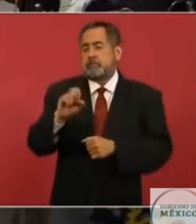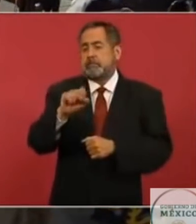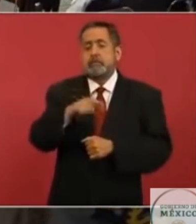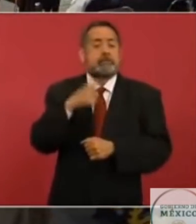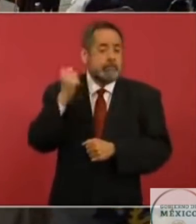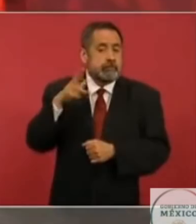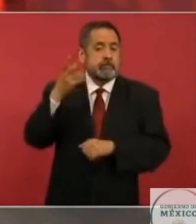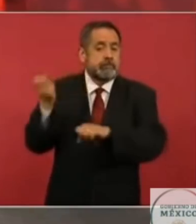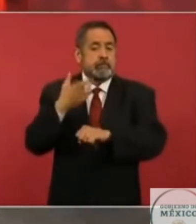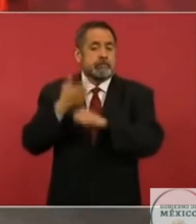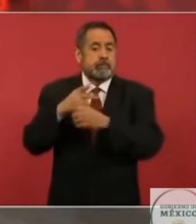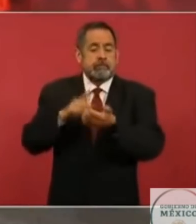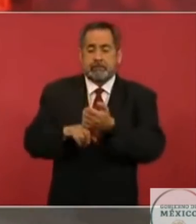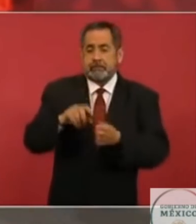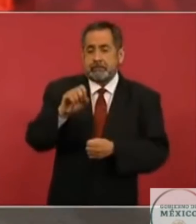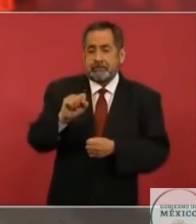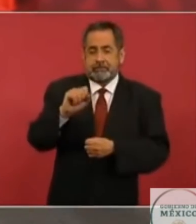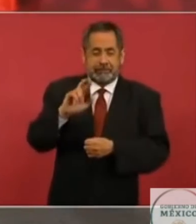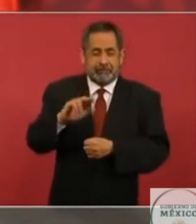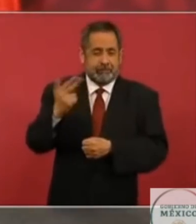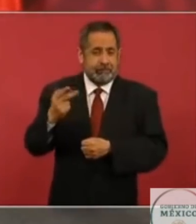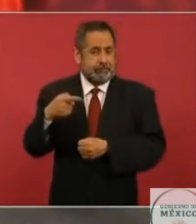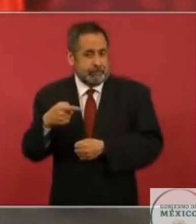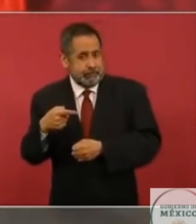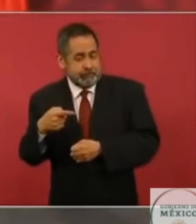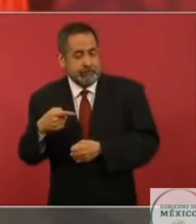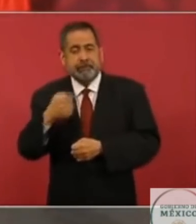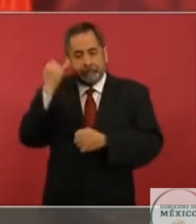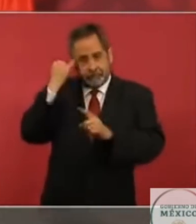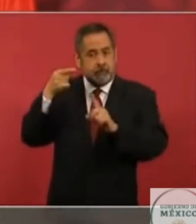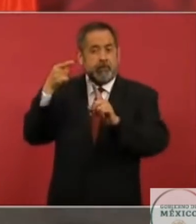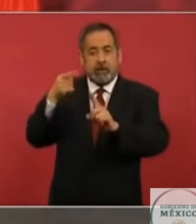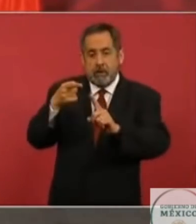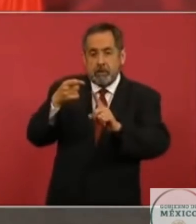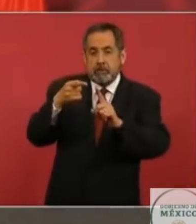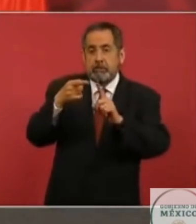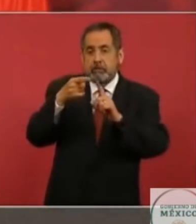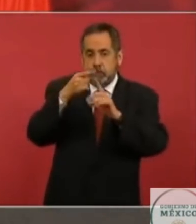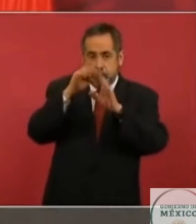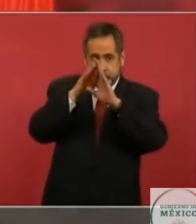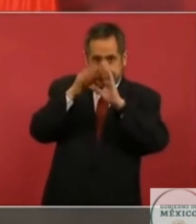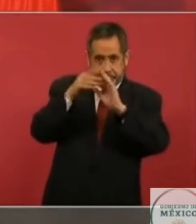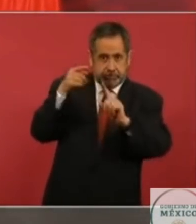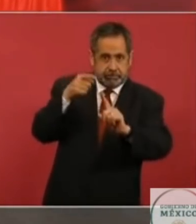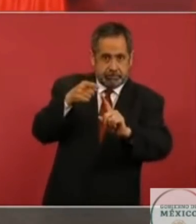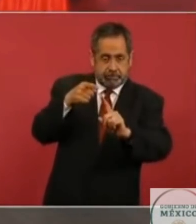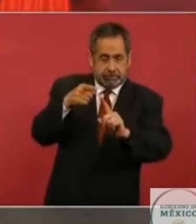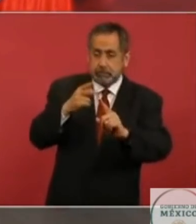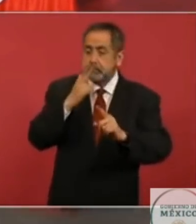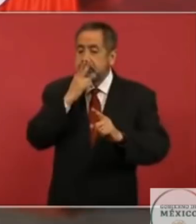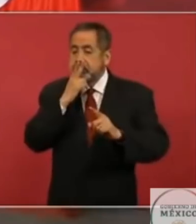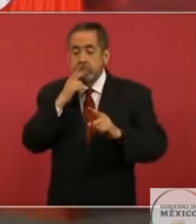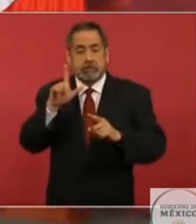y el propósito era el de conservar el lago